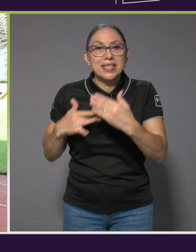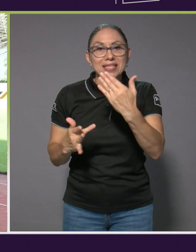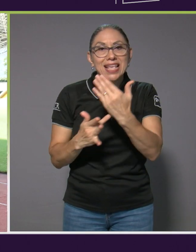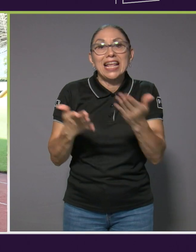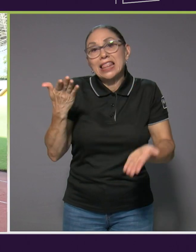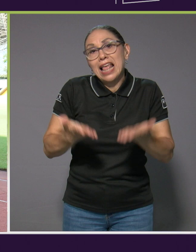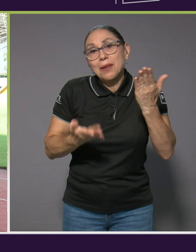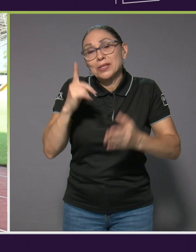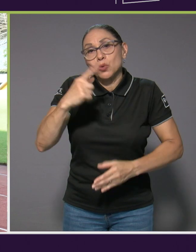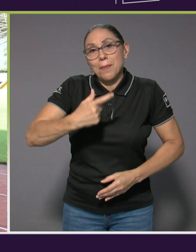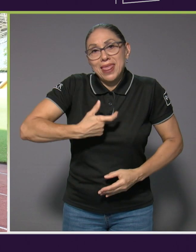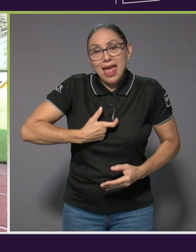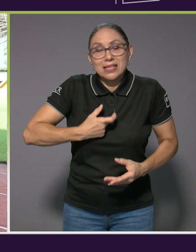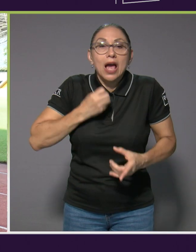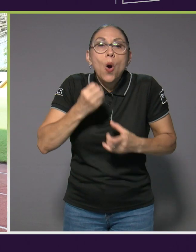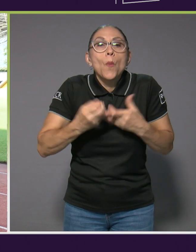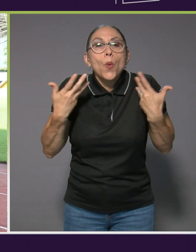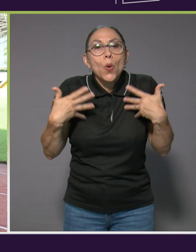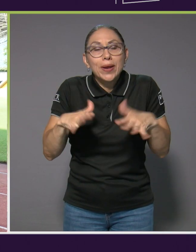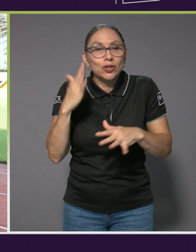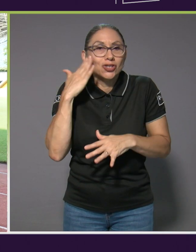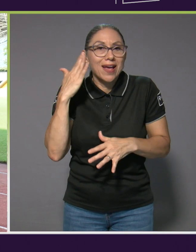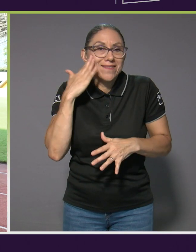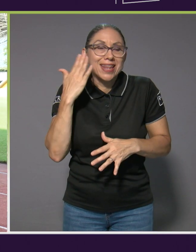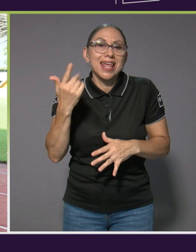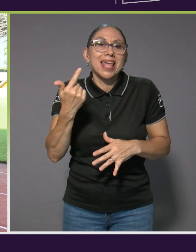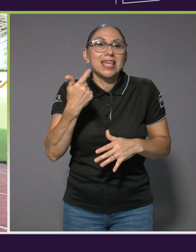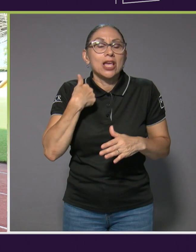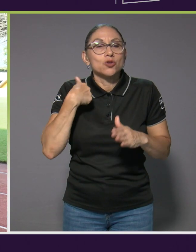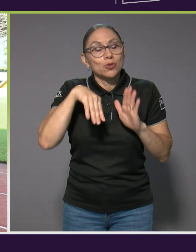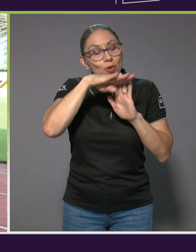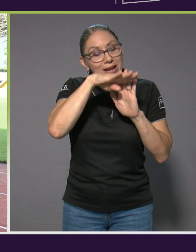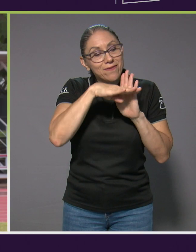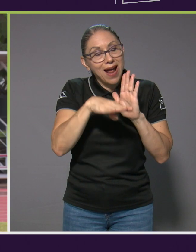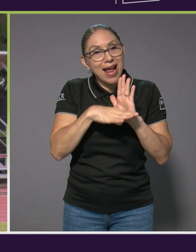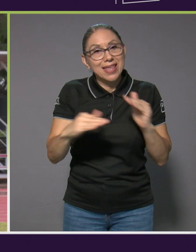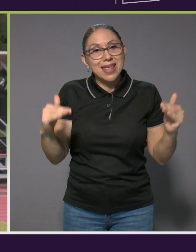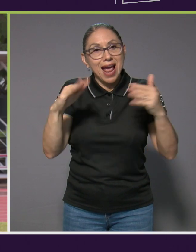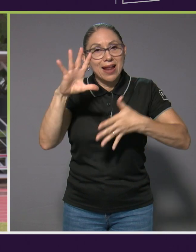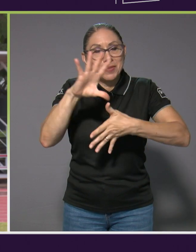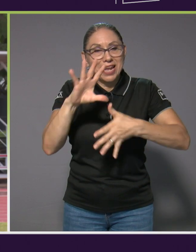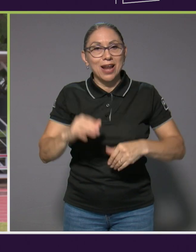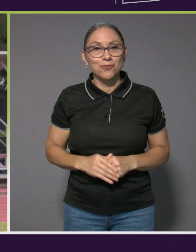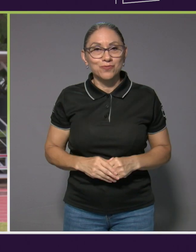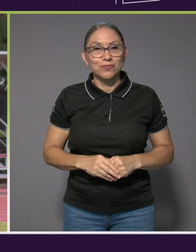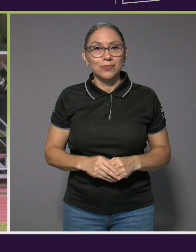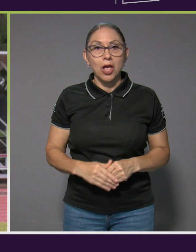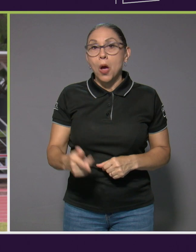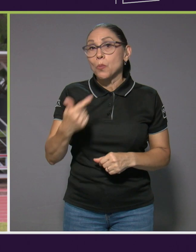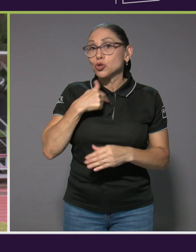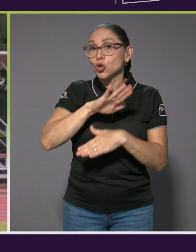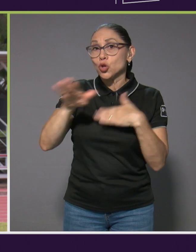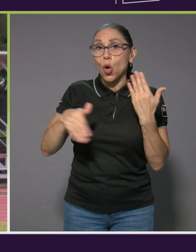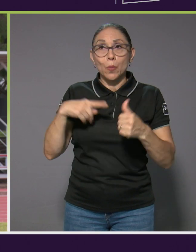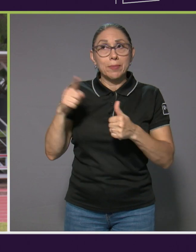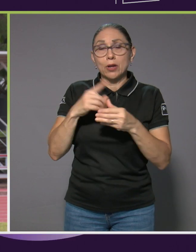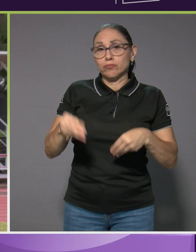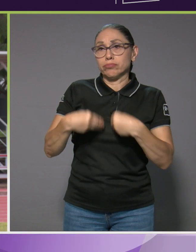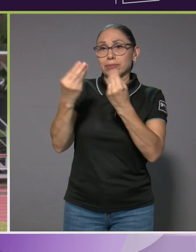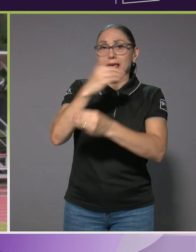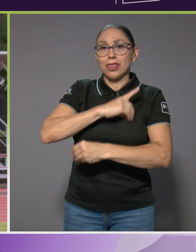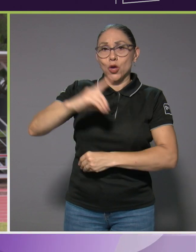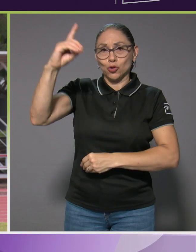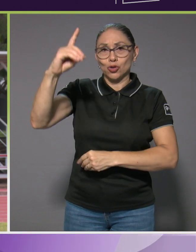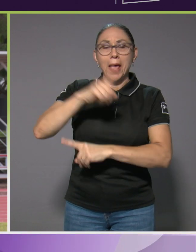una medalla, o por lo menos, sabe que mejoró en el ranking americano. Bueno, eh, yo pongo todas las manos de Dios primeramente, verdad, pero, la